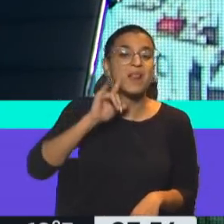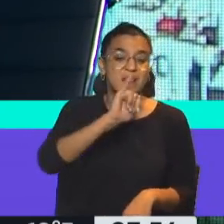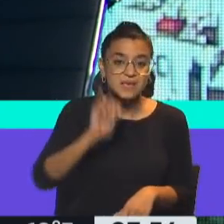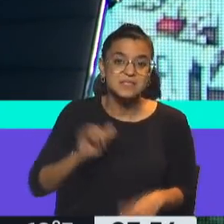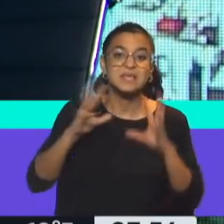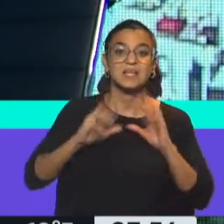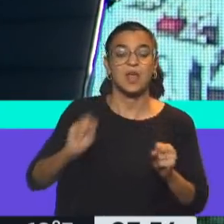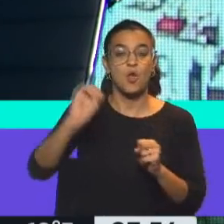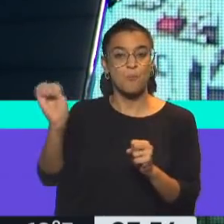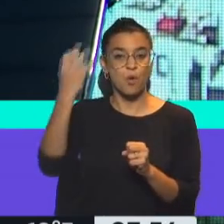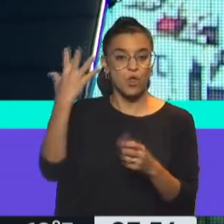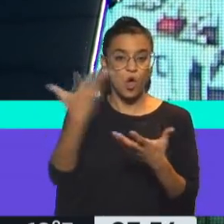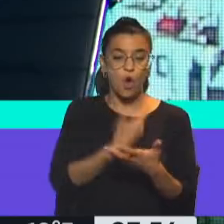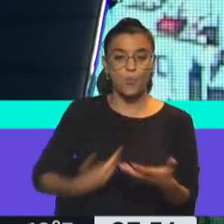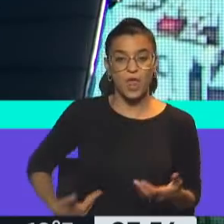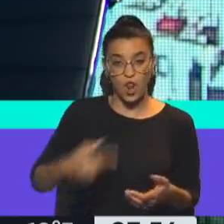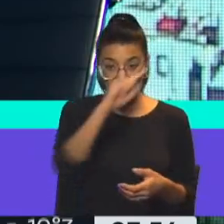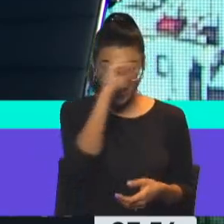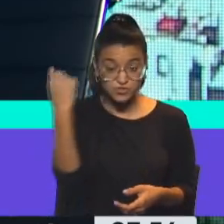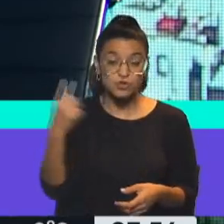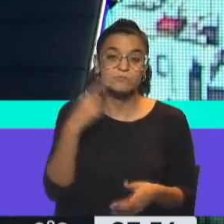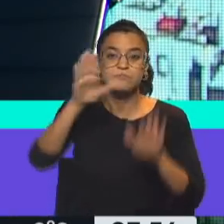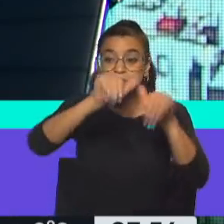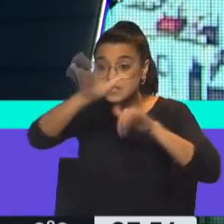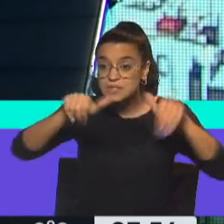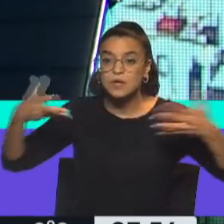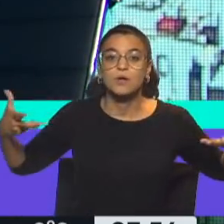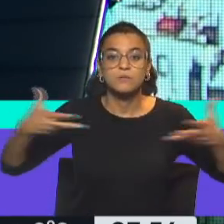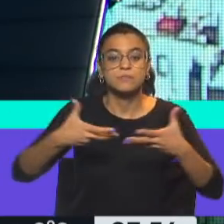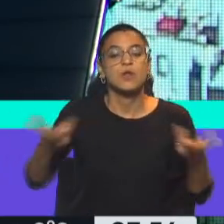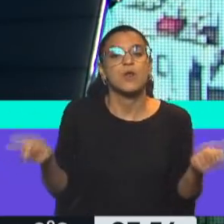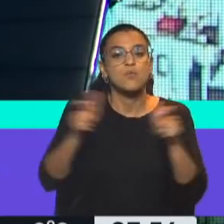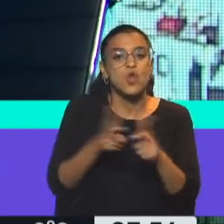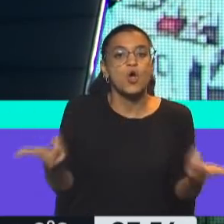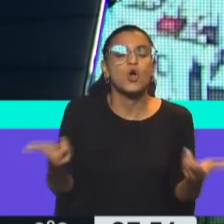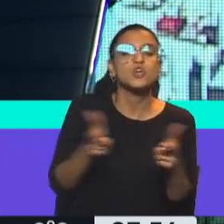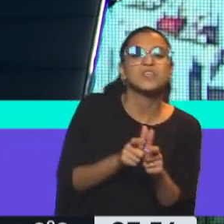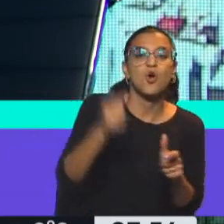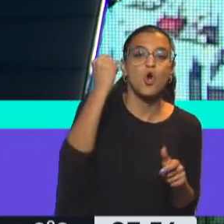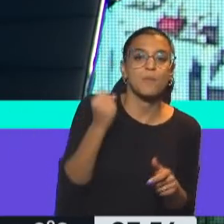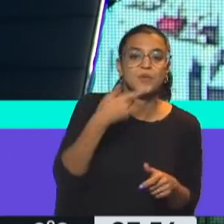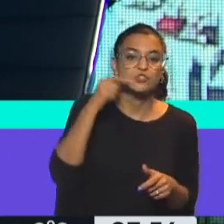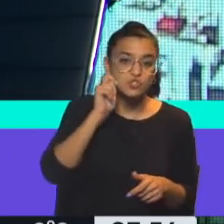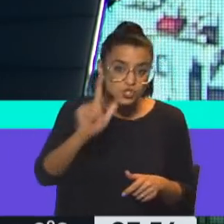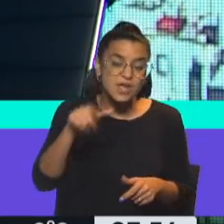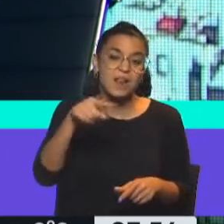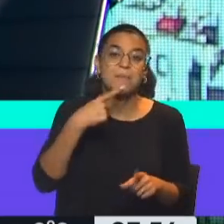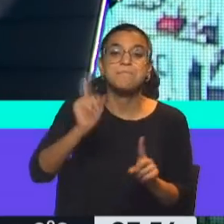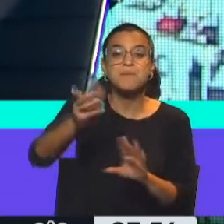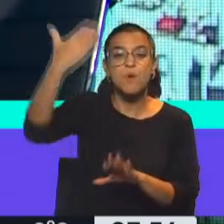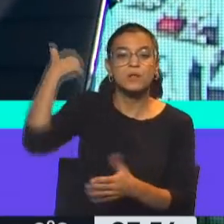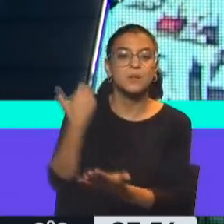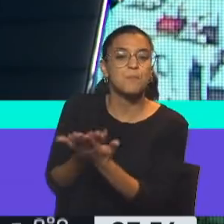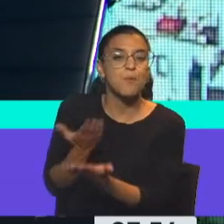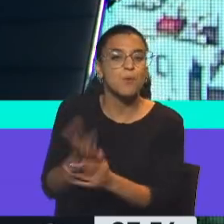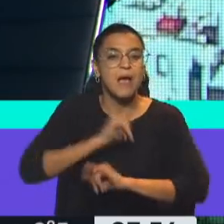Modernización del Gobierno Nacional, convocó a la reunión del Consejo Económico y Social. ¿Qué es el Consejo Económico y Social? Aquella iniciativa que propuso